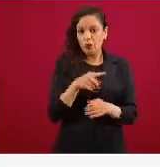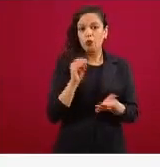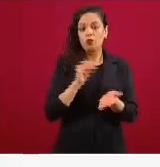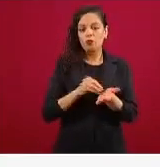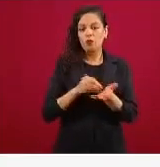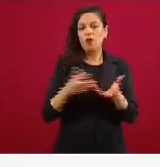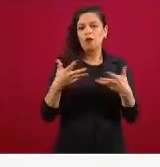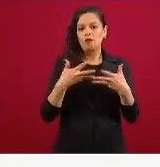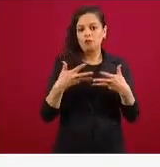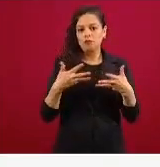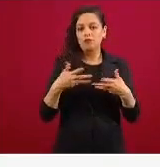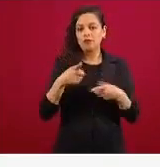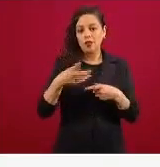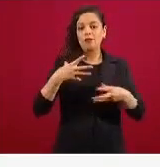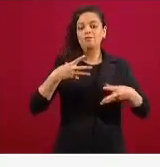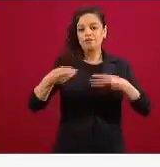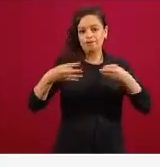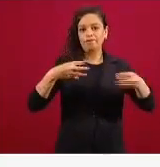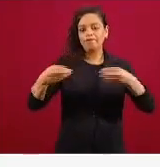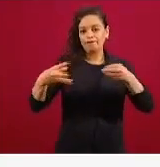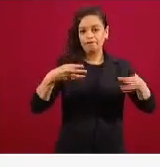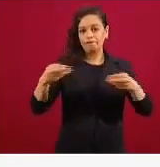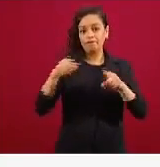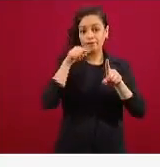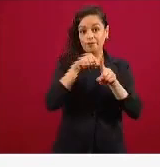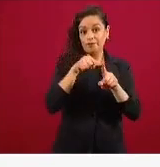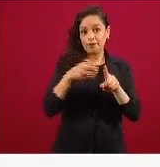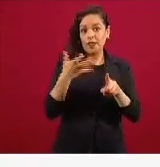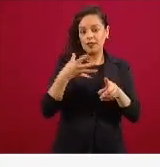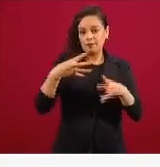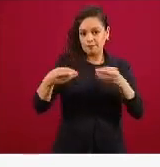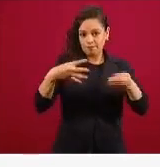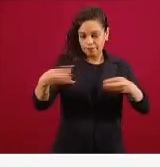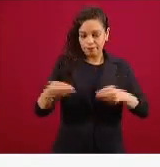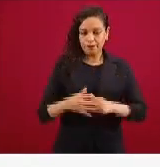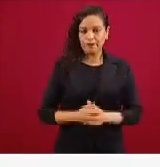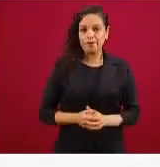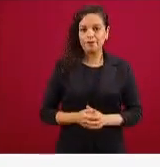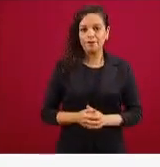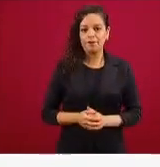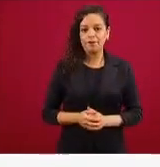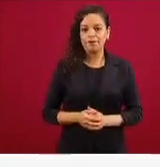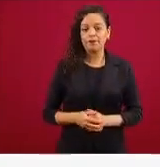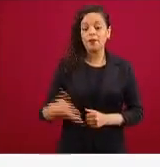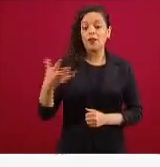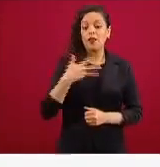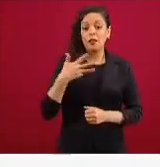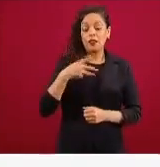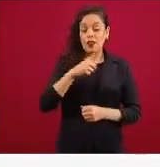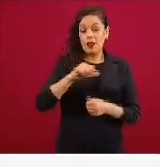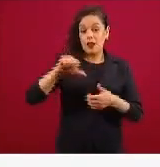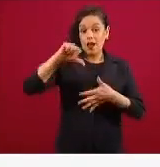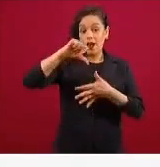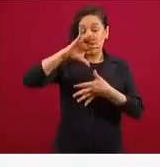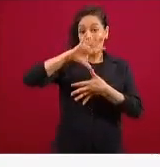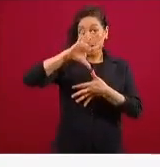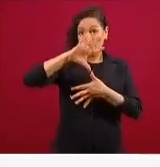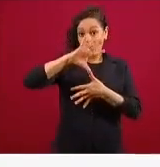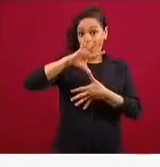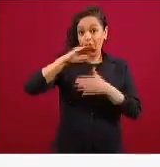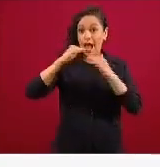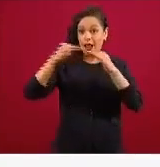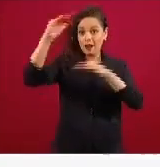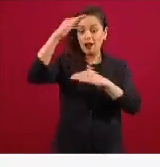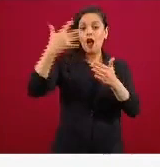mantienen como casos contagiantes. Y habrán recordado que teníamos a la región de América aquí arriba y ahora ha pasado acá